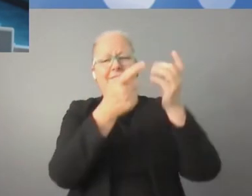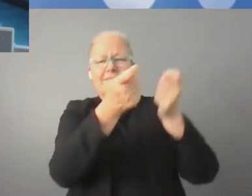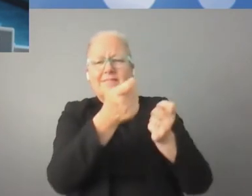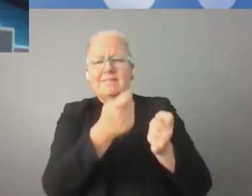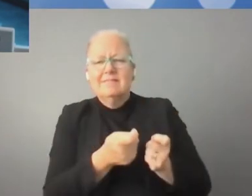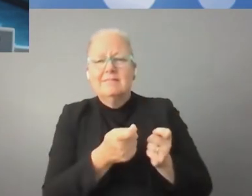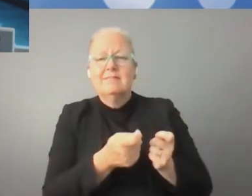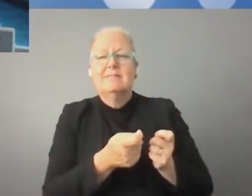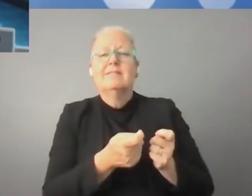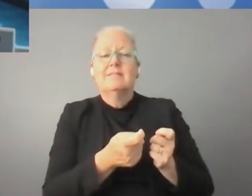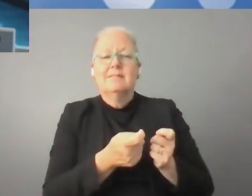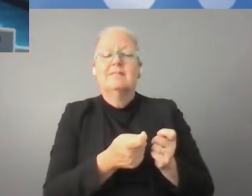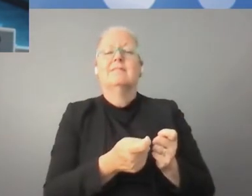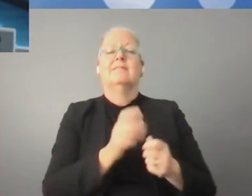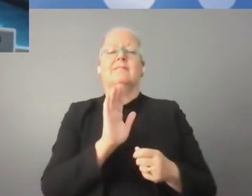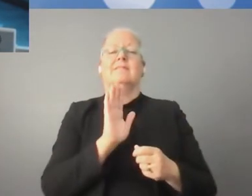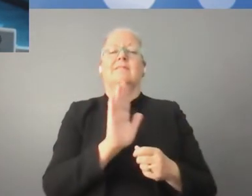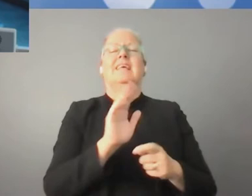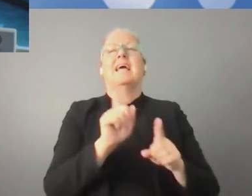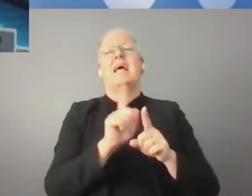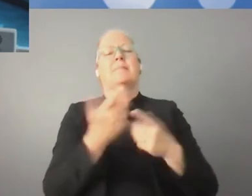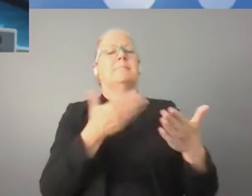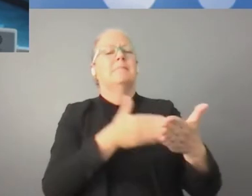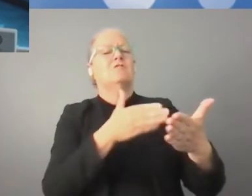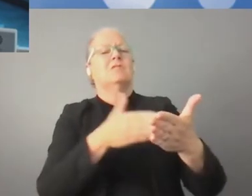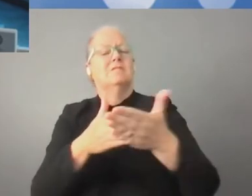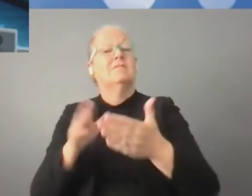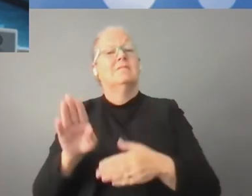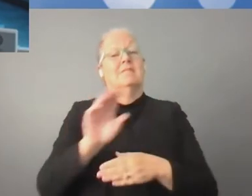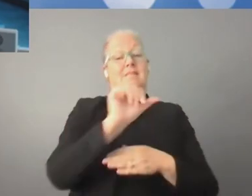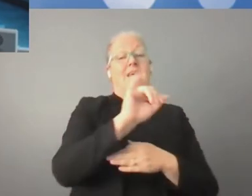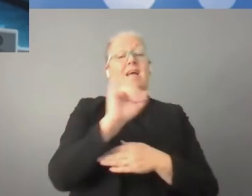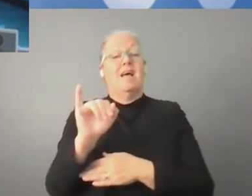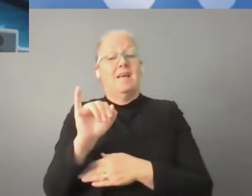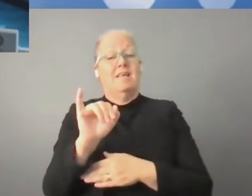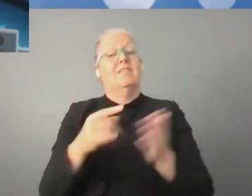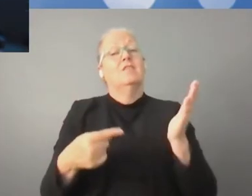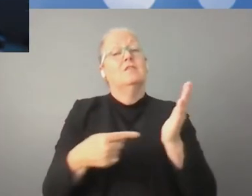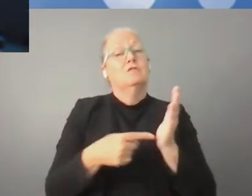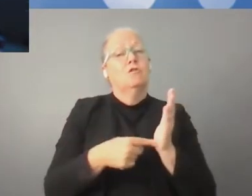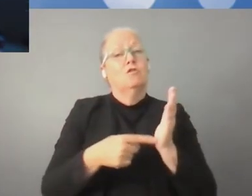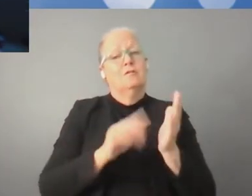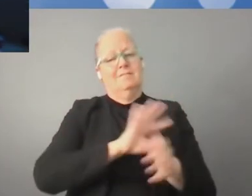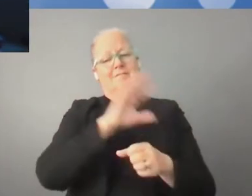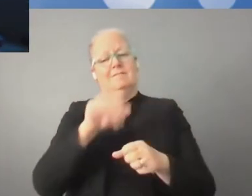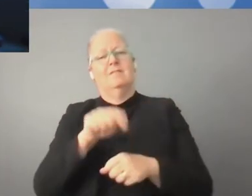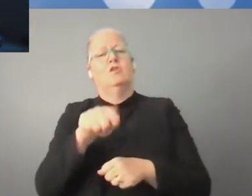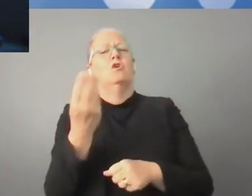es muy importante evitar los obstáculos de